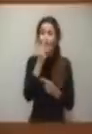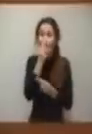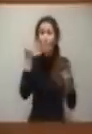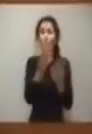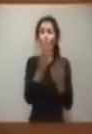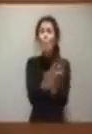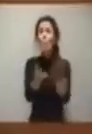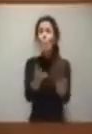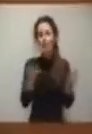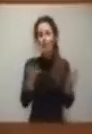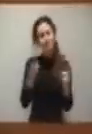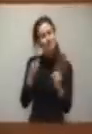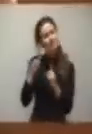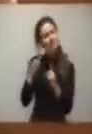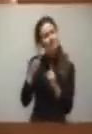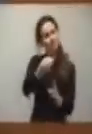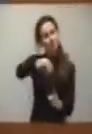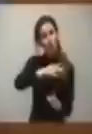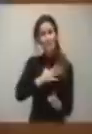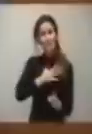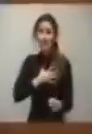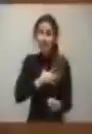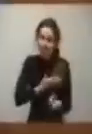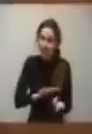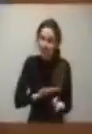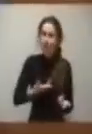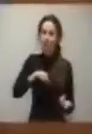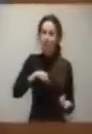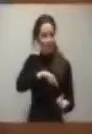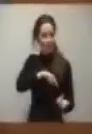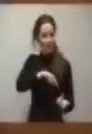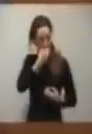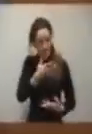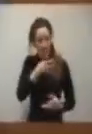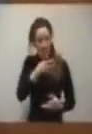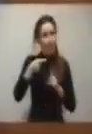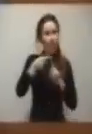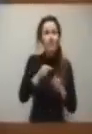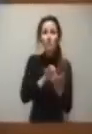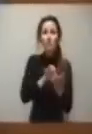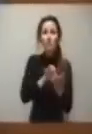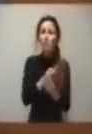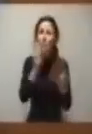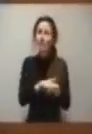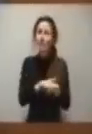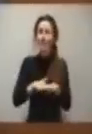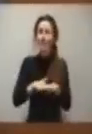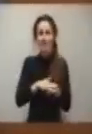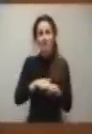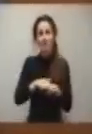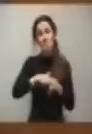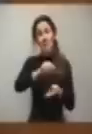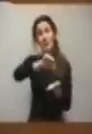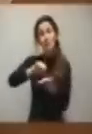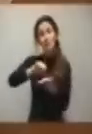Y eso es lo que nos importa. Cómo satisfacer esos objetivos, esos servicios públicos esenciales con